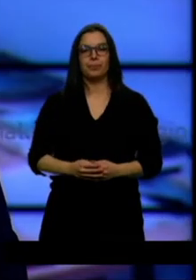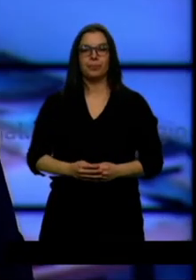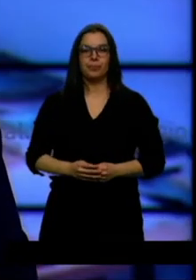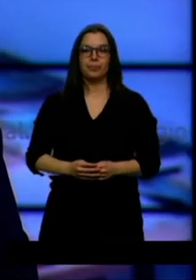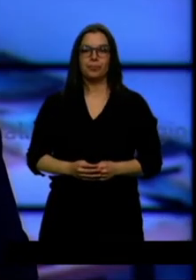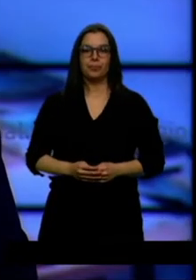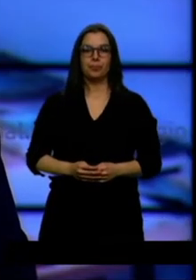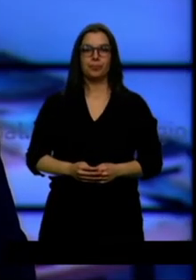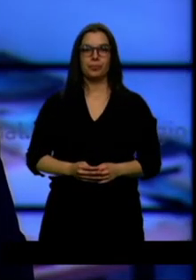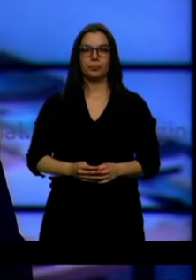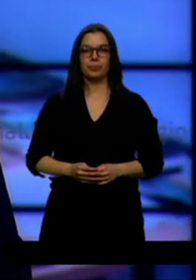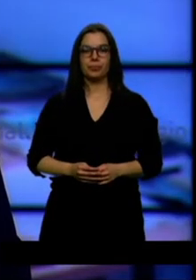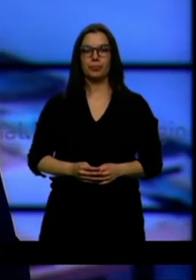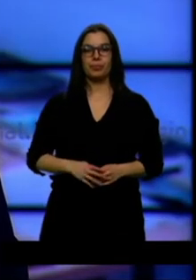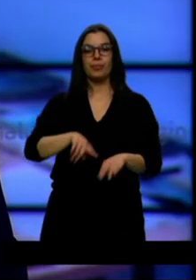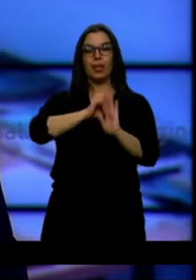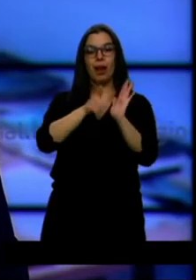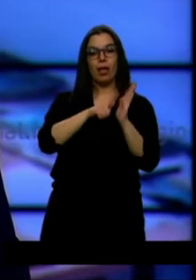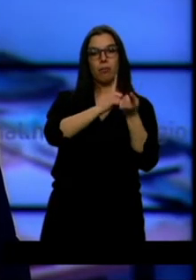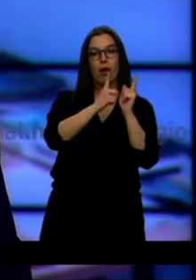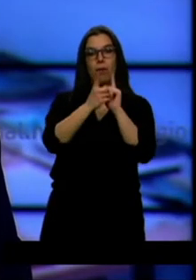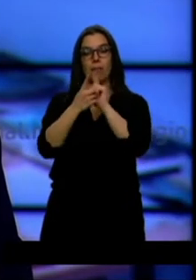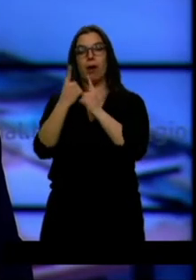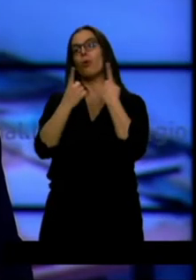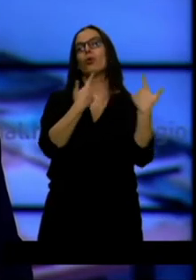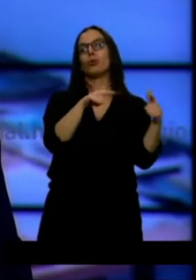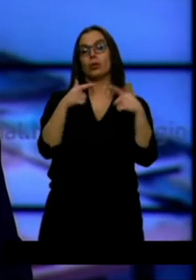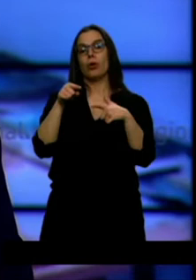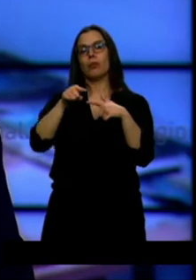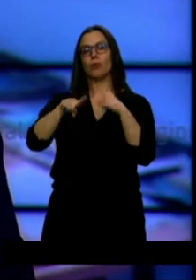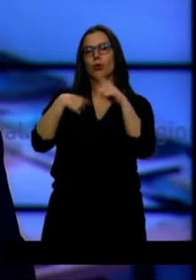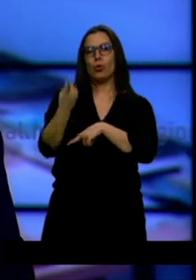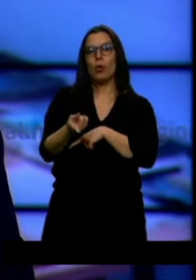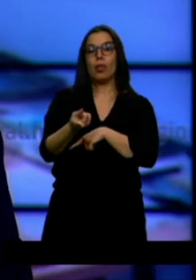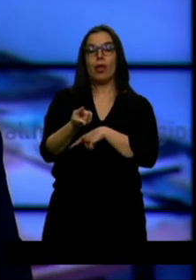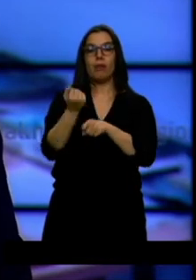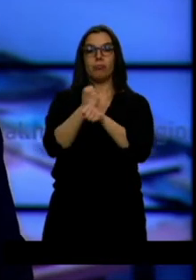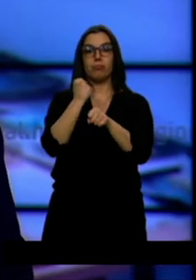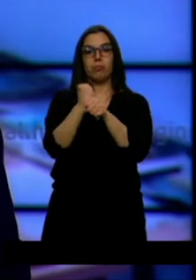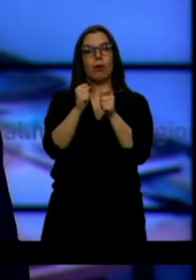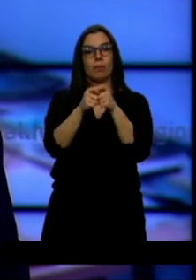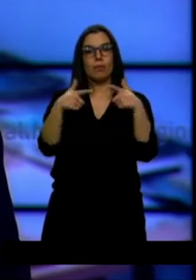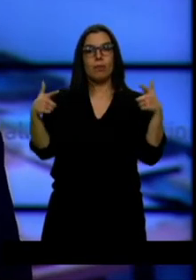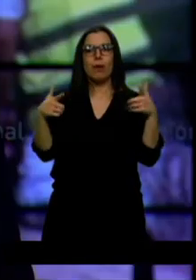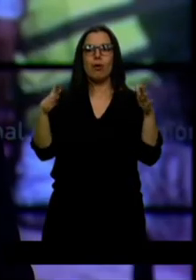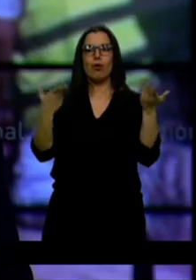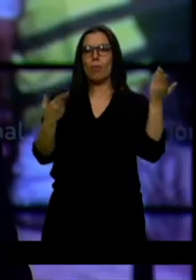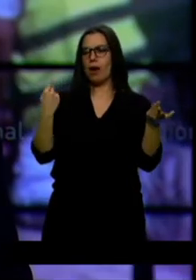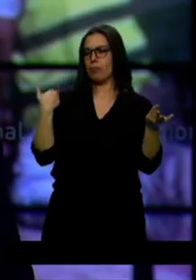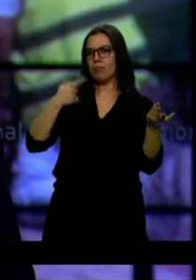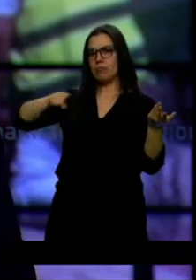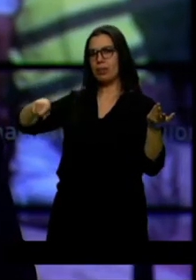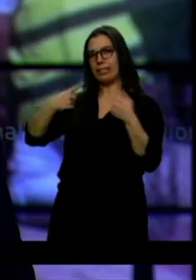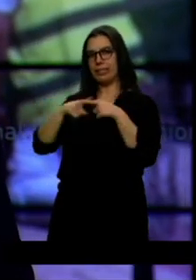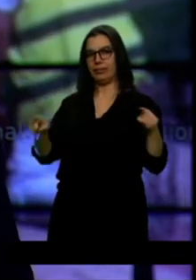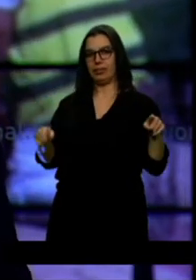Los cambios legislativos que están sufriendo algunos sectores son los culpables de que el empleo crezca, pero no como hace unos meses. Es la radiografía de 2019.